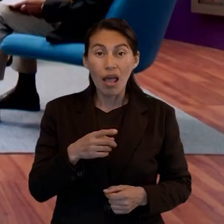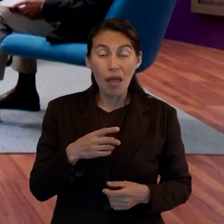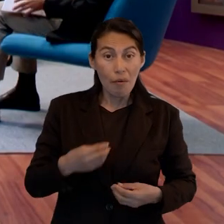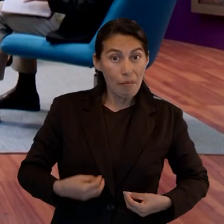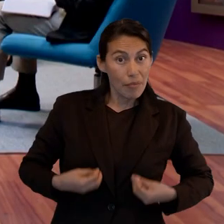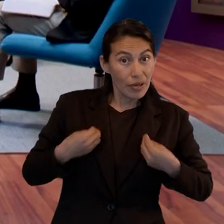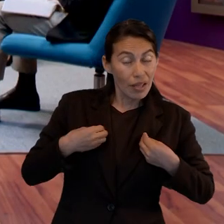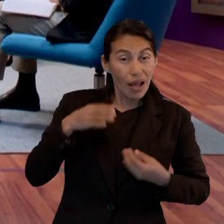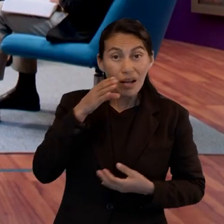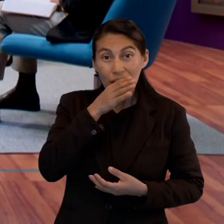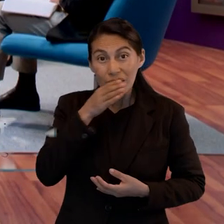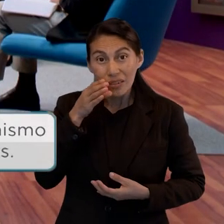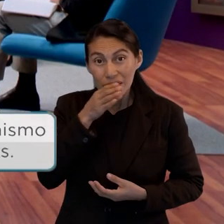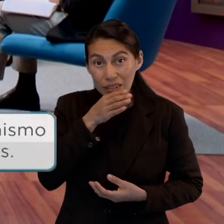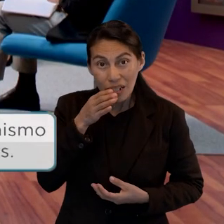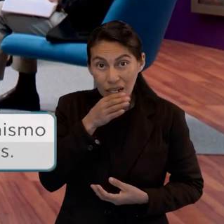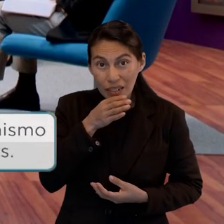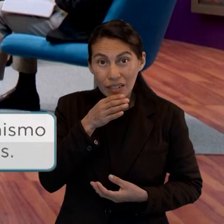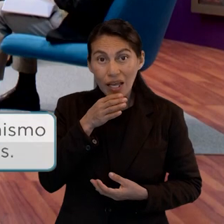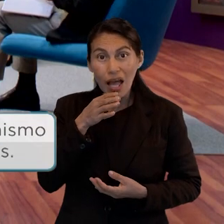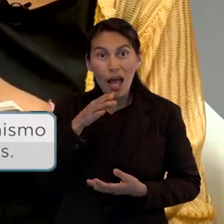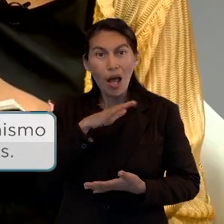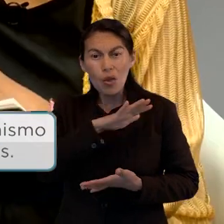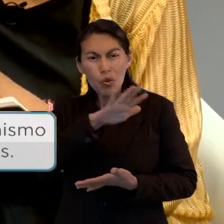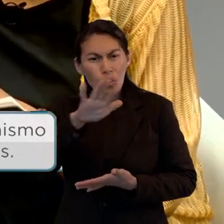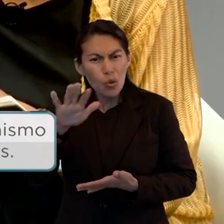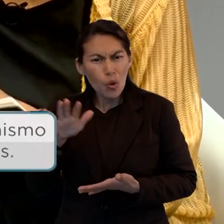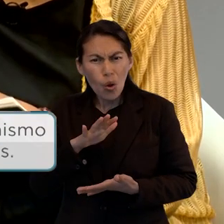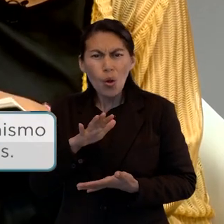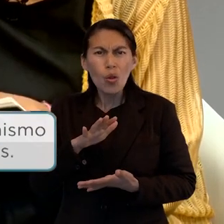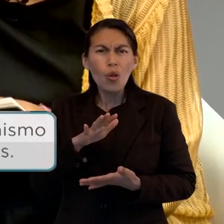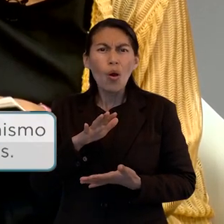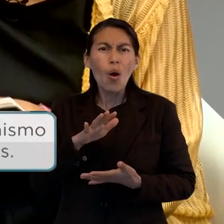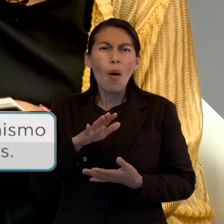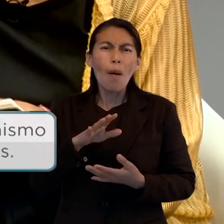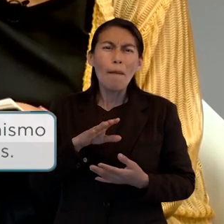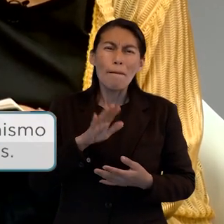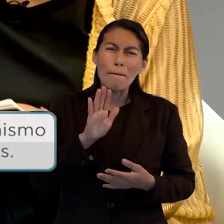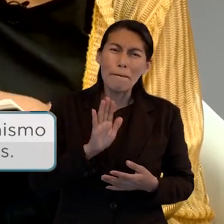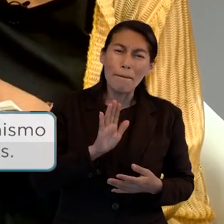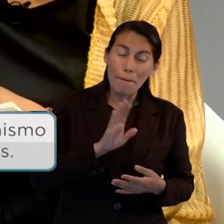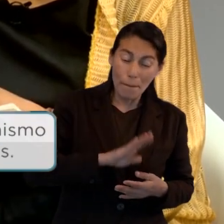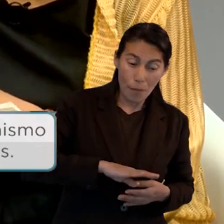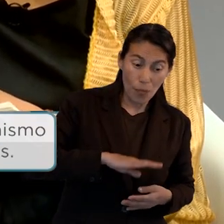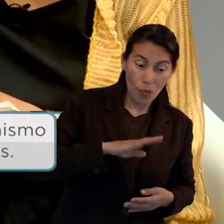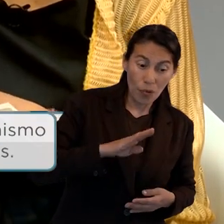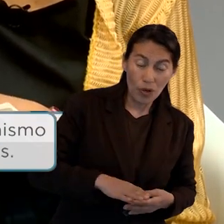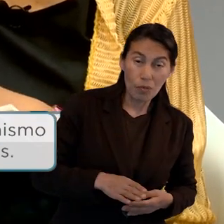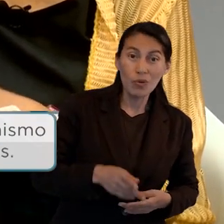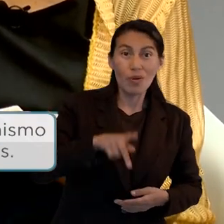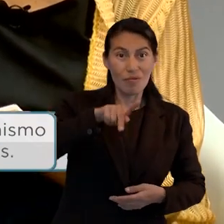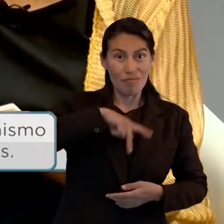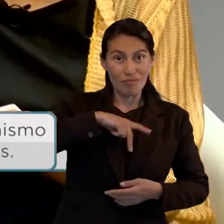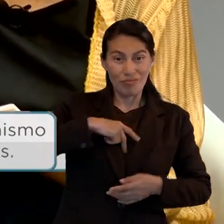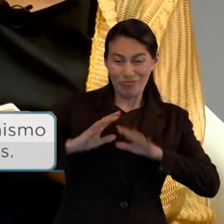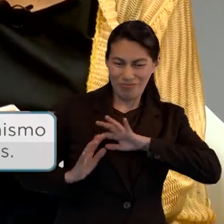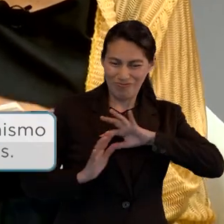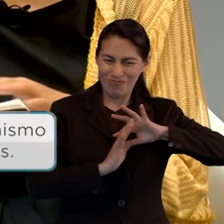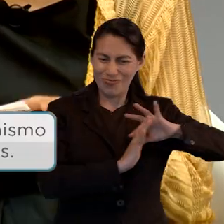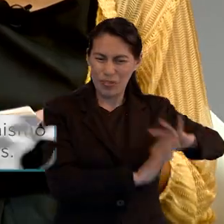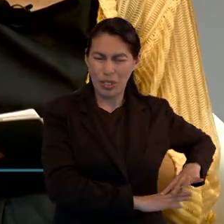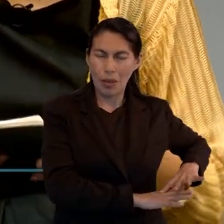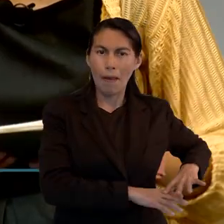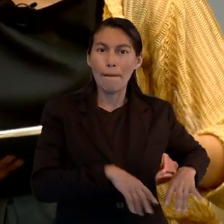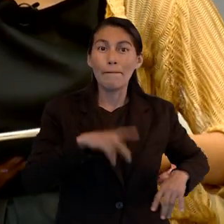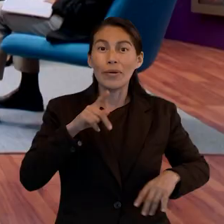el propósito de la vida cristiana al final es que suframos una especie de muerte muriendo al yo para recibir la nueva vida que